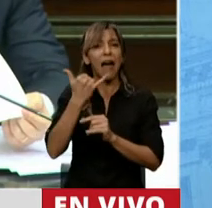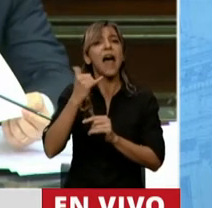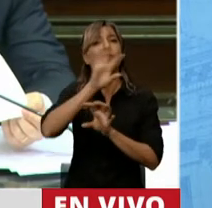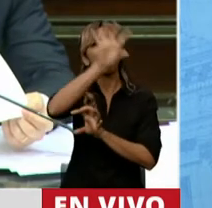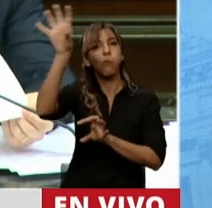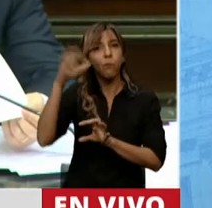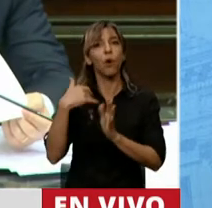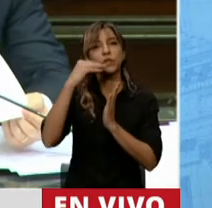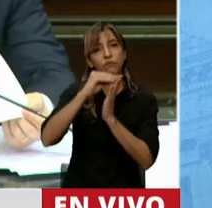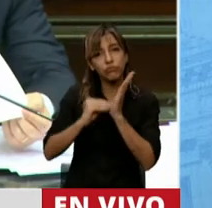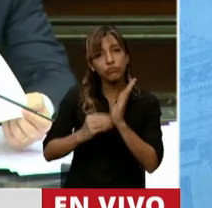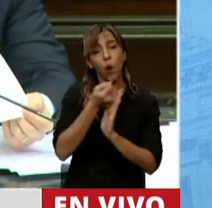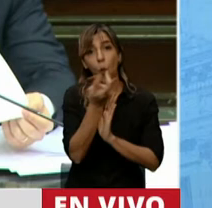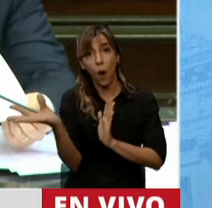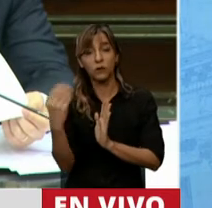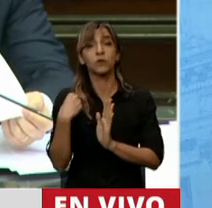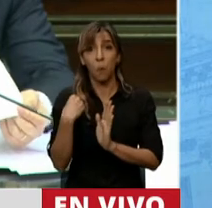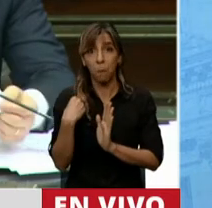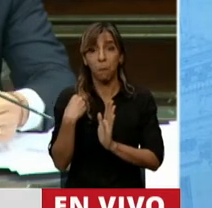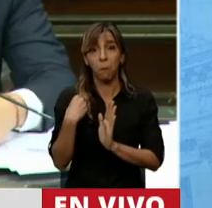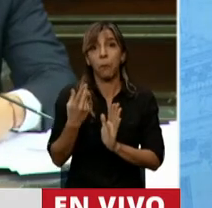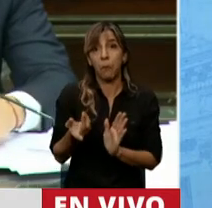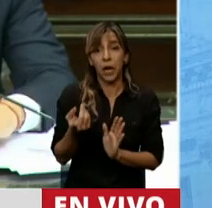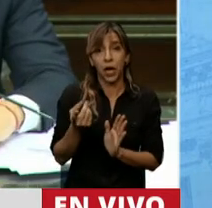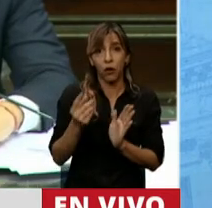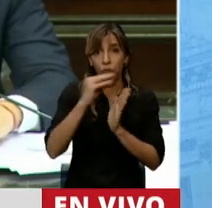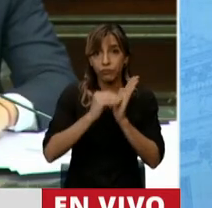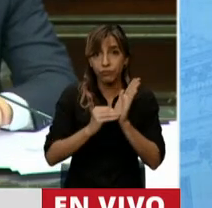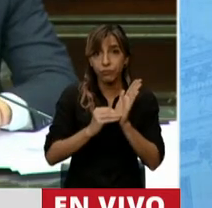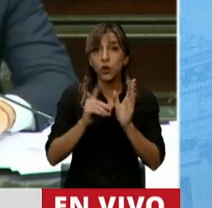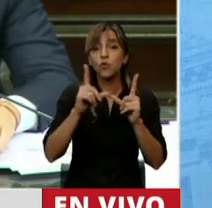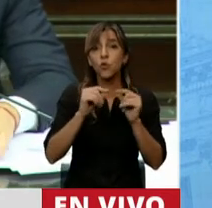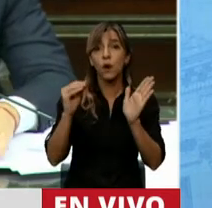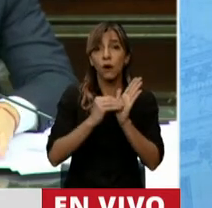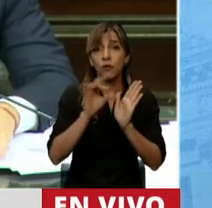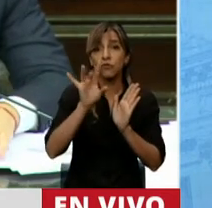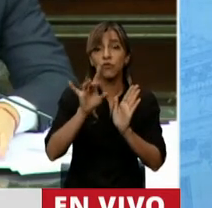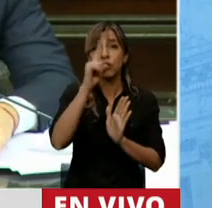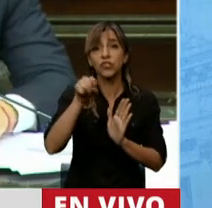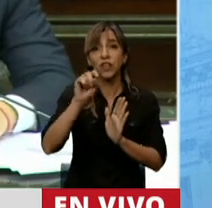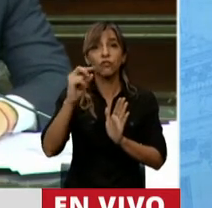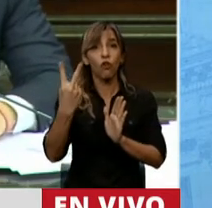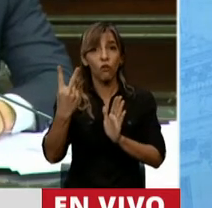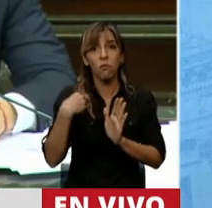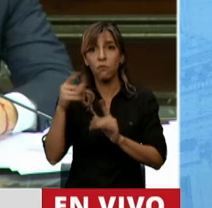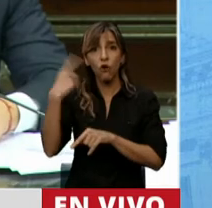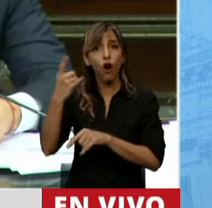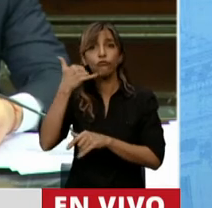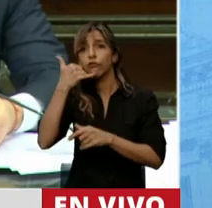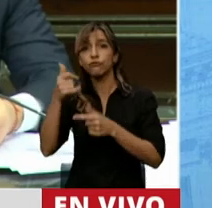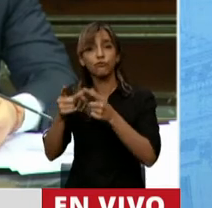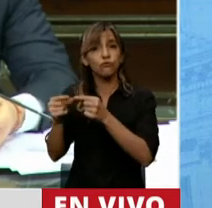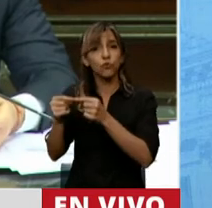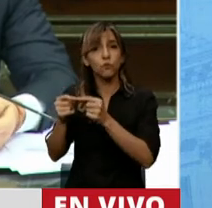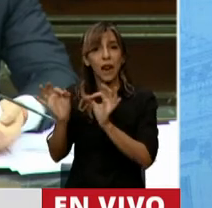Únicamente se cuenta con los informes de la 102 y no con los otros números. ¿Por qué las demás provincias, le pregunto, señor jefe